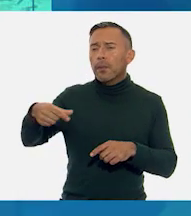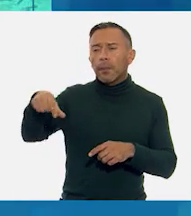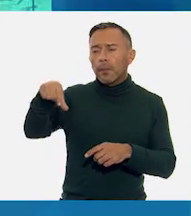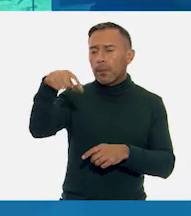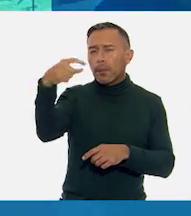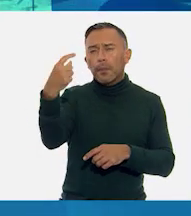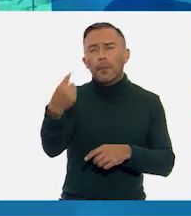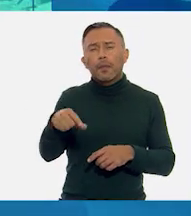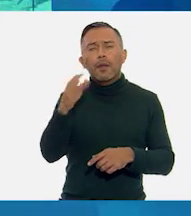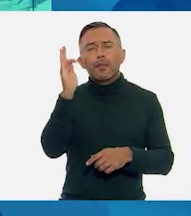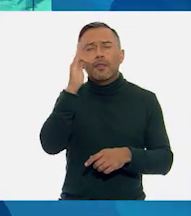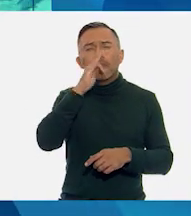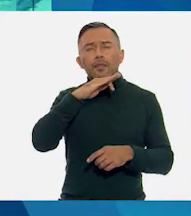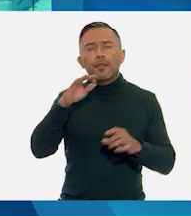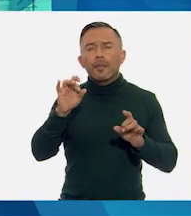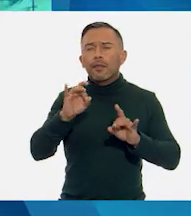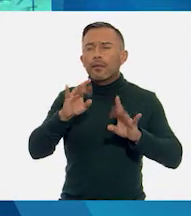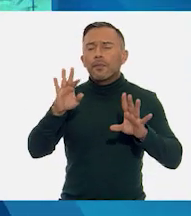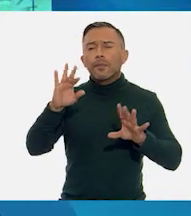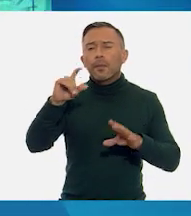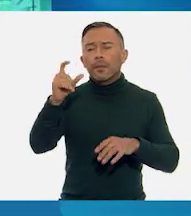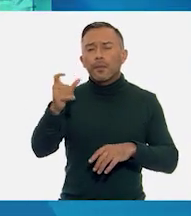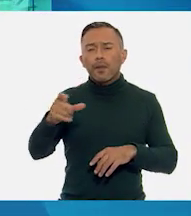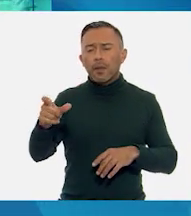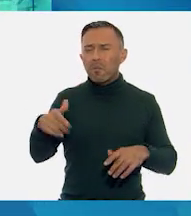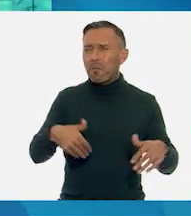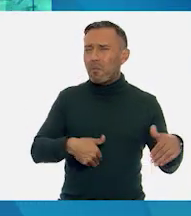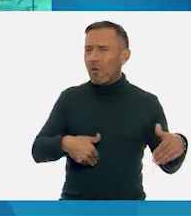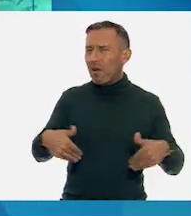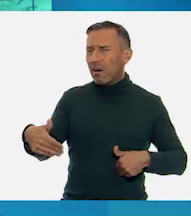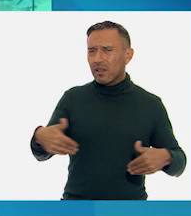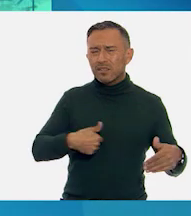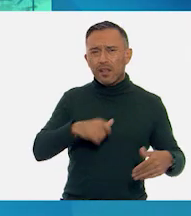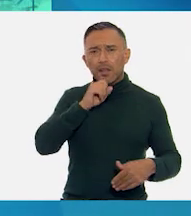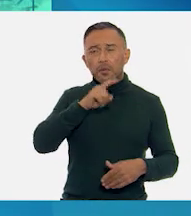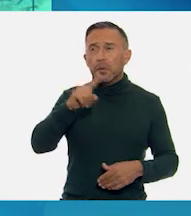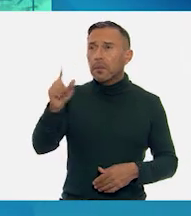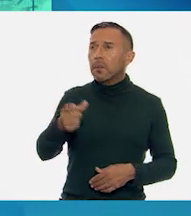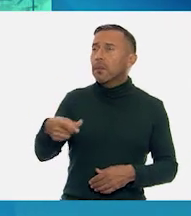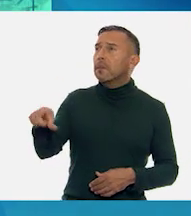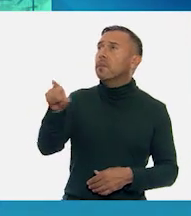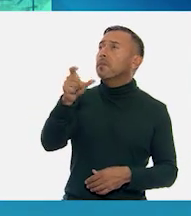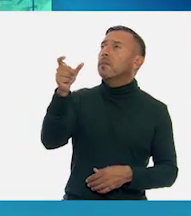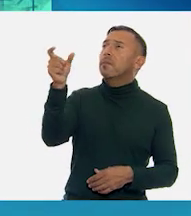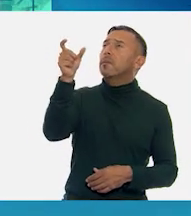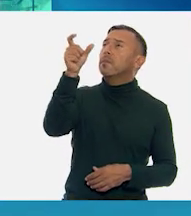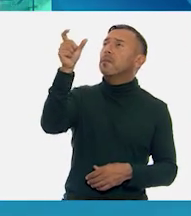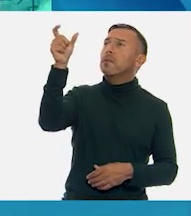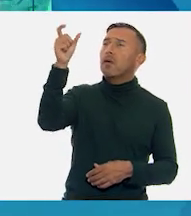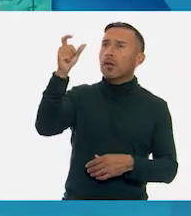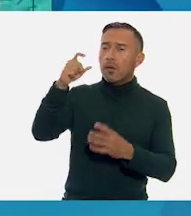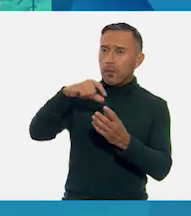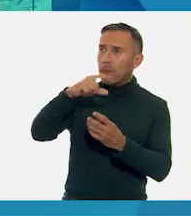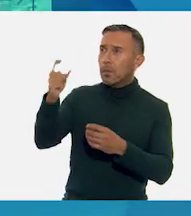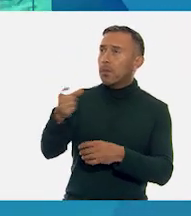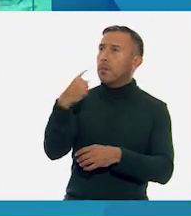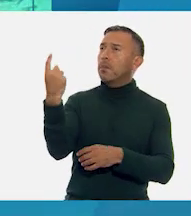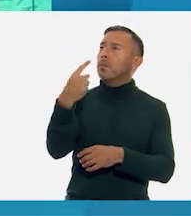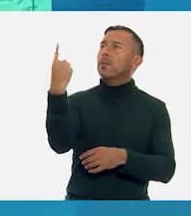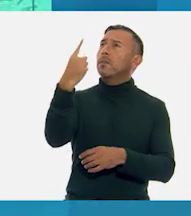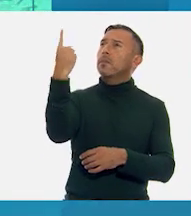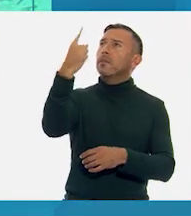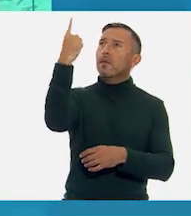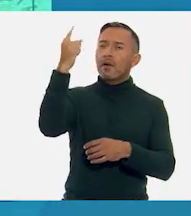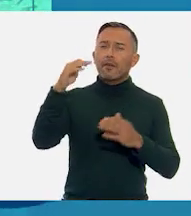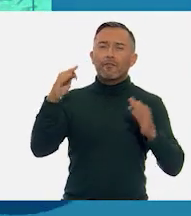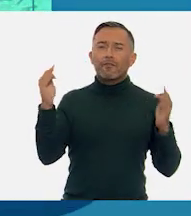la tarde abreva. Me molesta también el que se lleva desenredando la espiral del frío y el